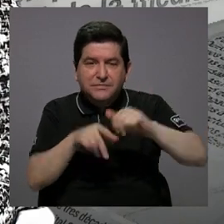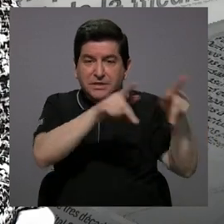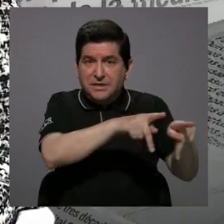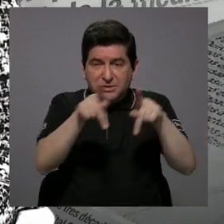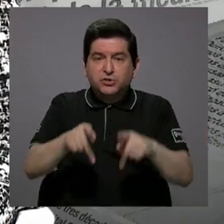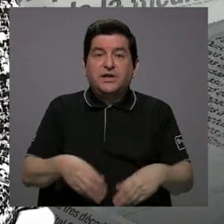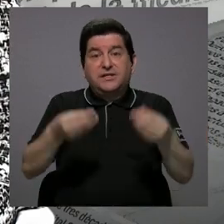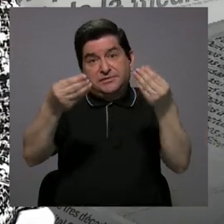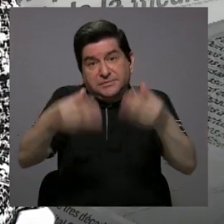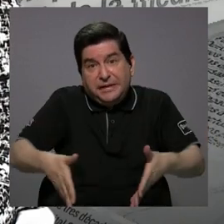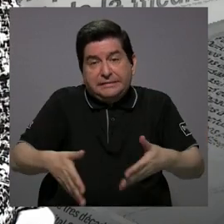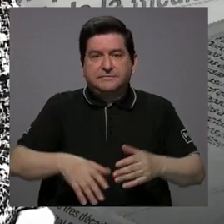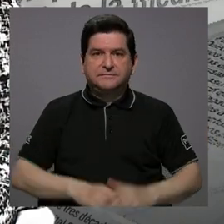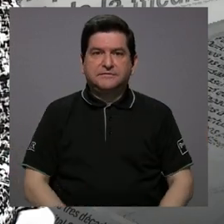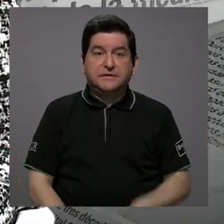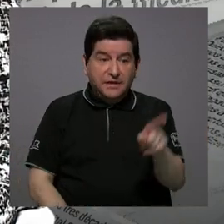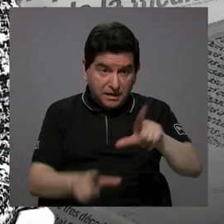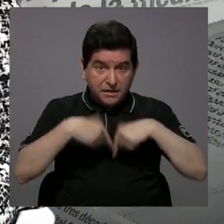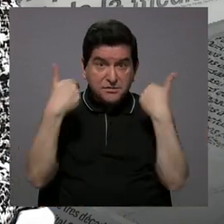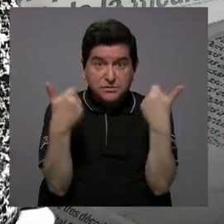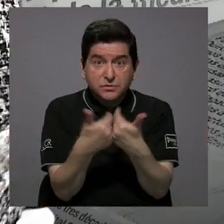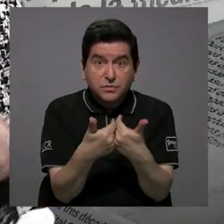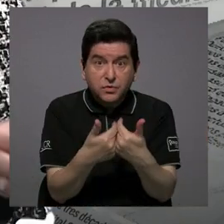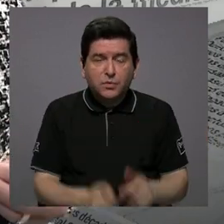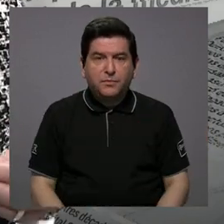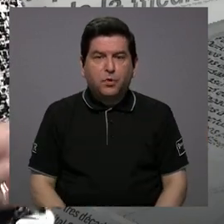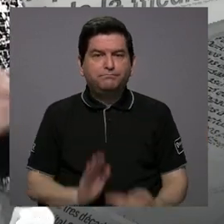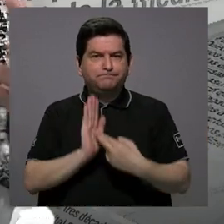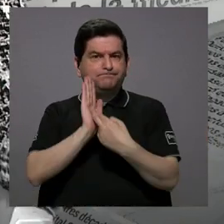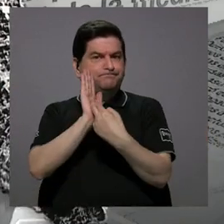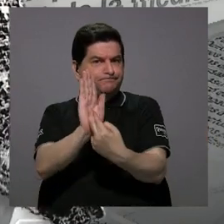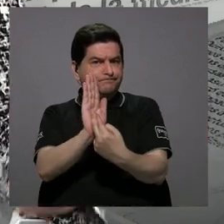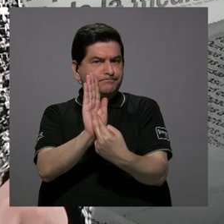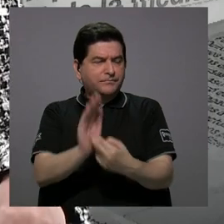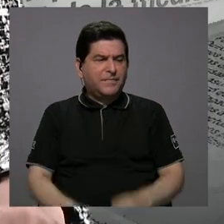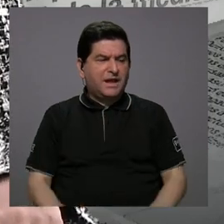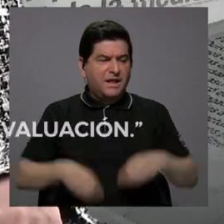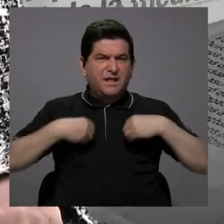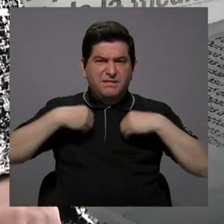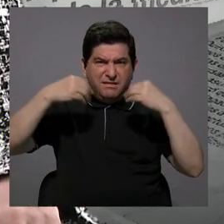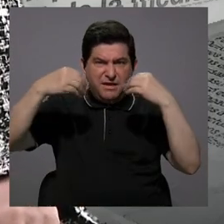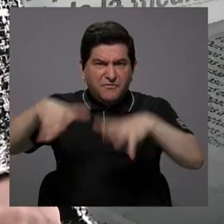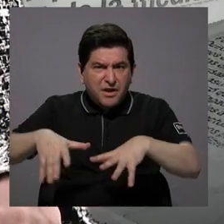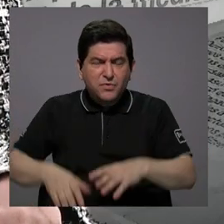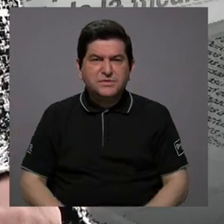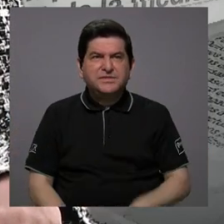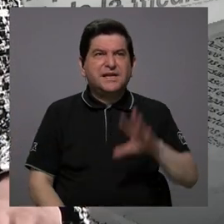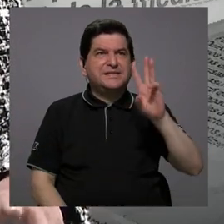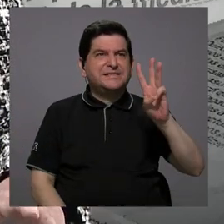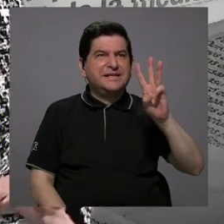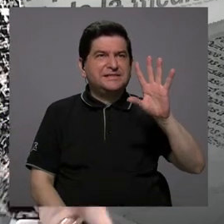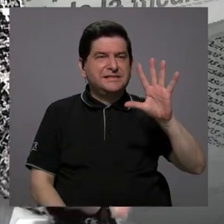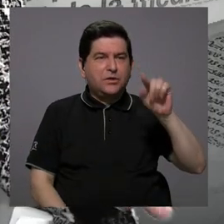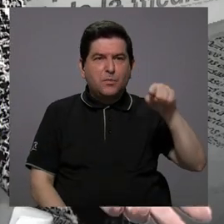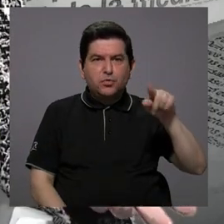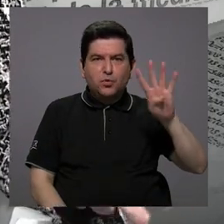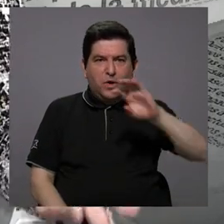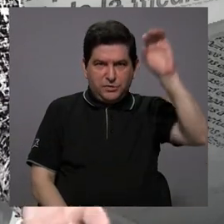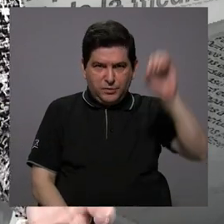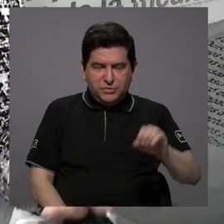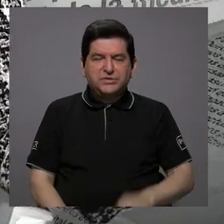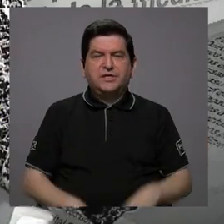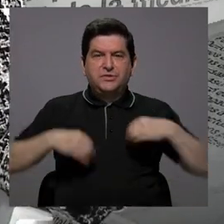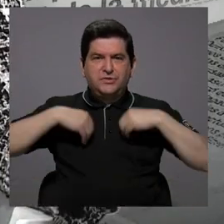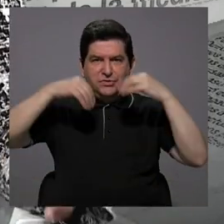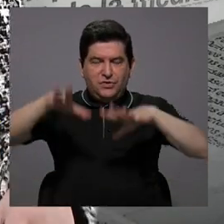personas. Este grupo, que es más representativo de las renuncias, representa el 65.4% de